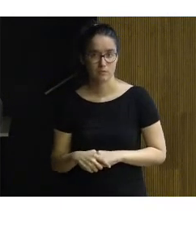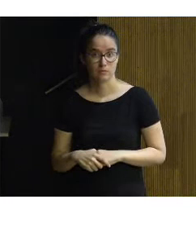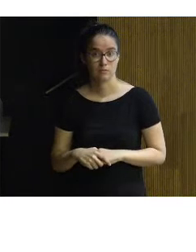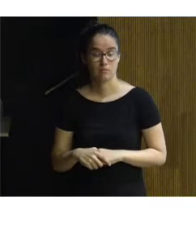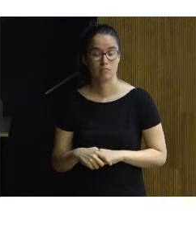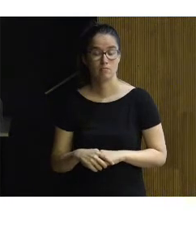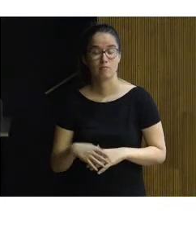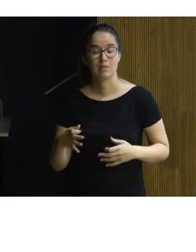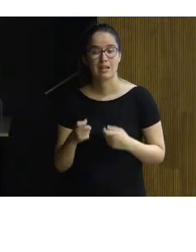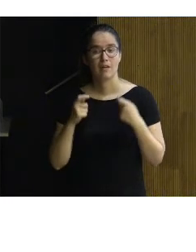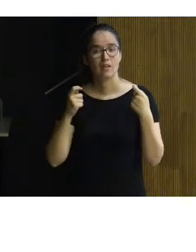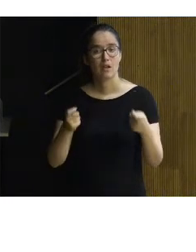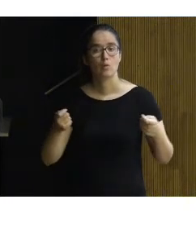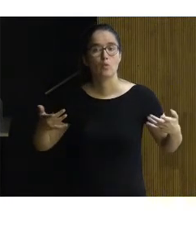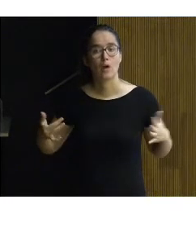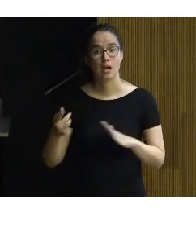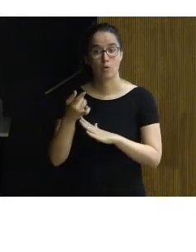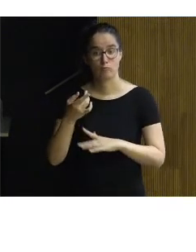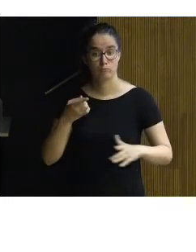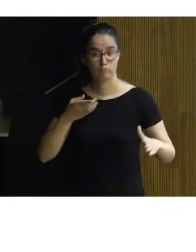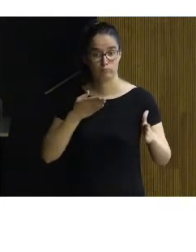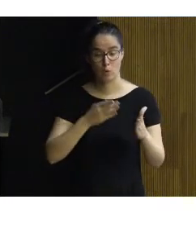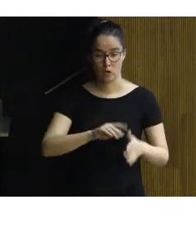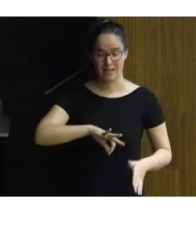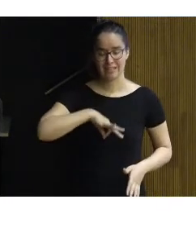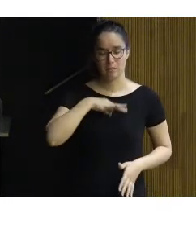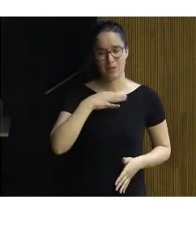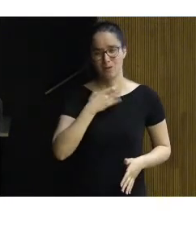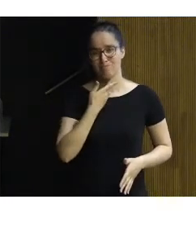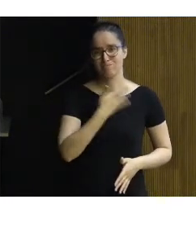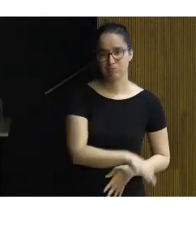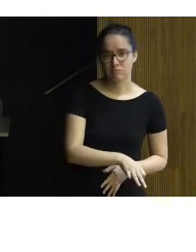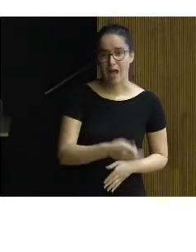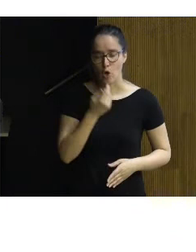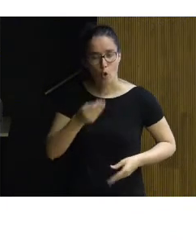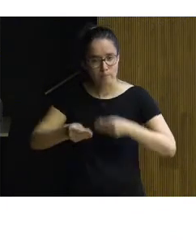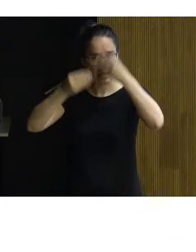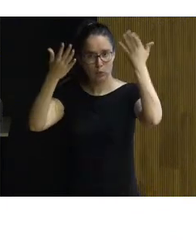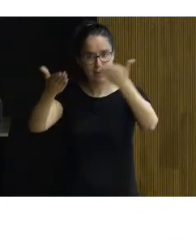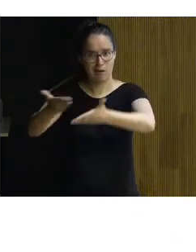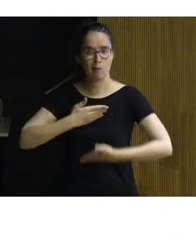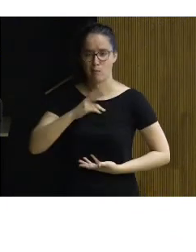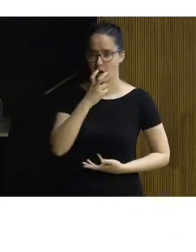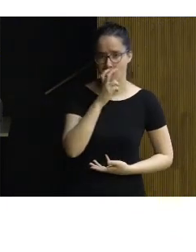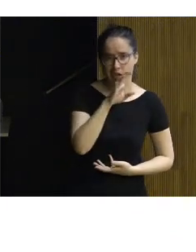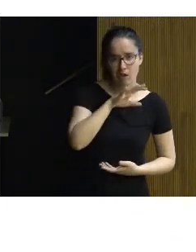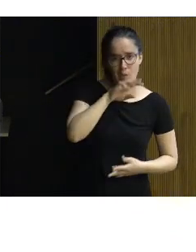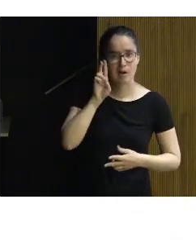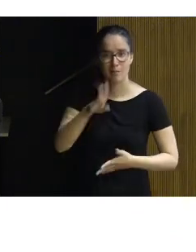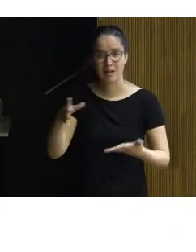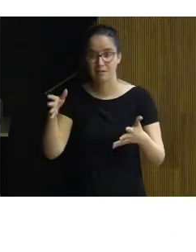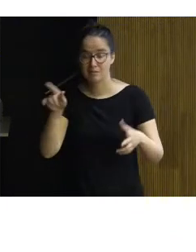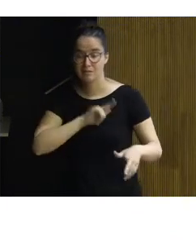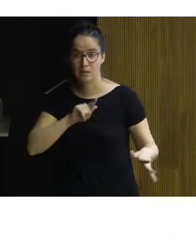Debemos proporcionar los medios para que cuando el espíritu no acompañe existan refuerzos virtuales que satisfagan la curiosidad innata de verlo todo y